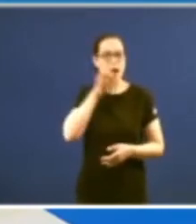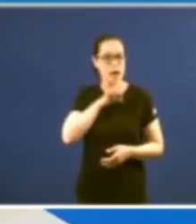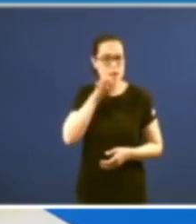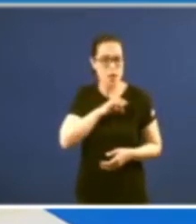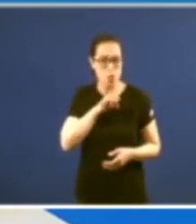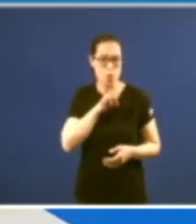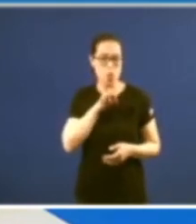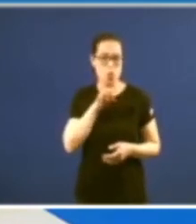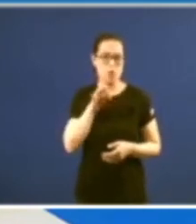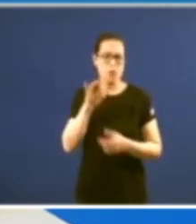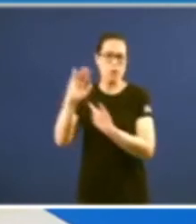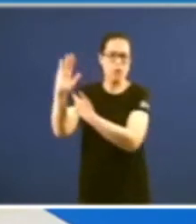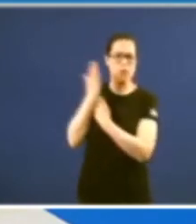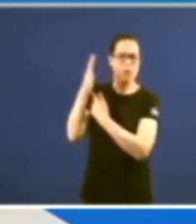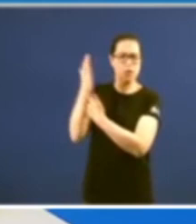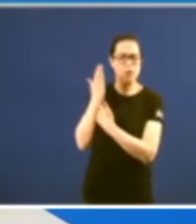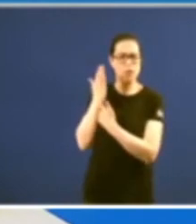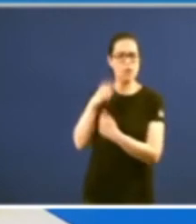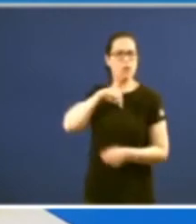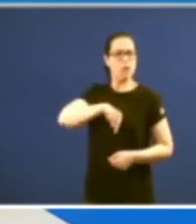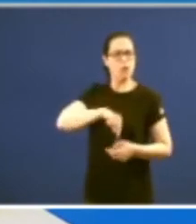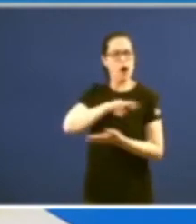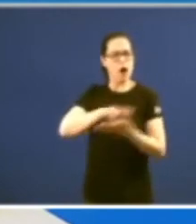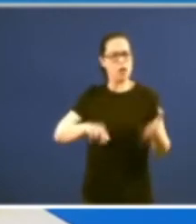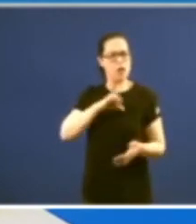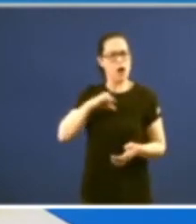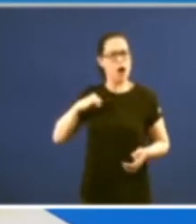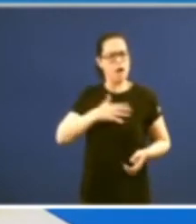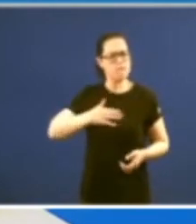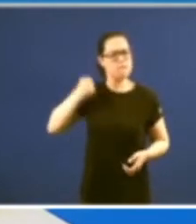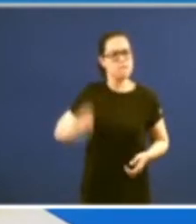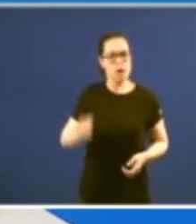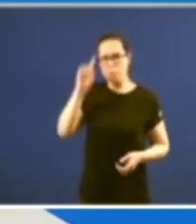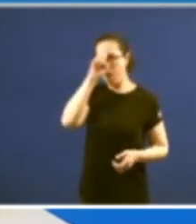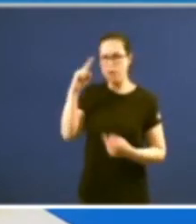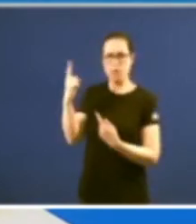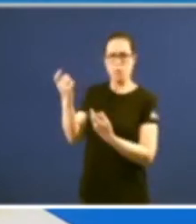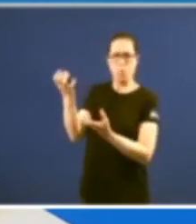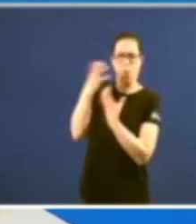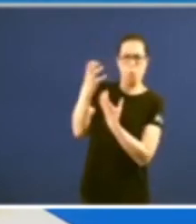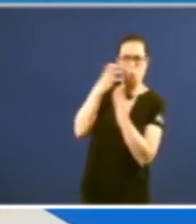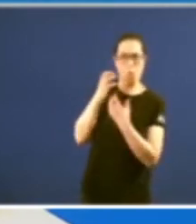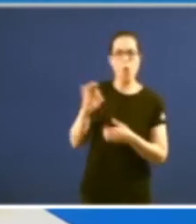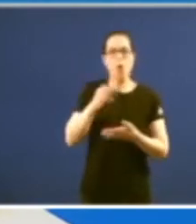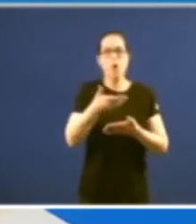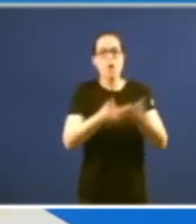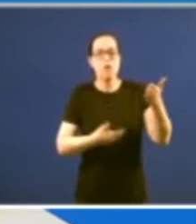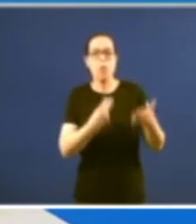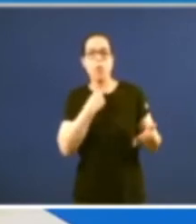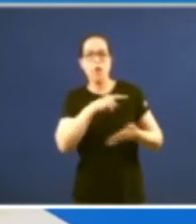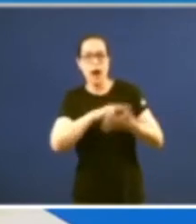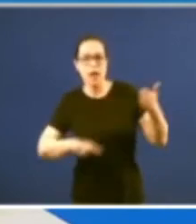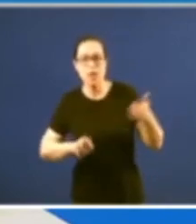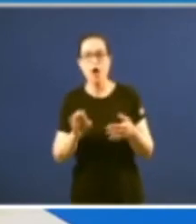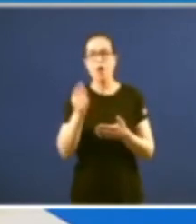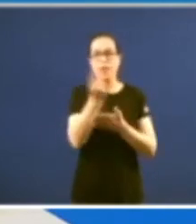madileña que cuestionaba sen disimulo o sentimento autonomista de Galicia as crónicas políticas de la voz de Galicia as caricaturas de Quesada